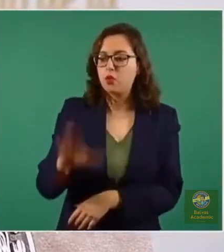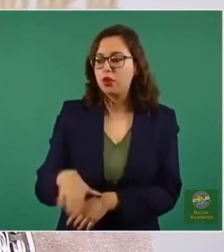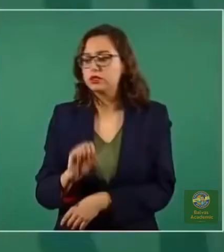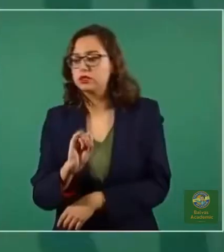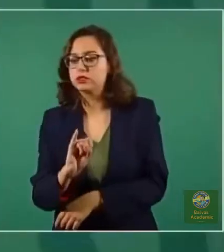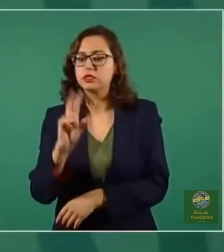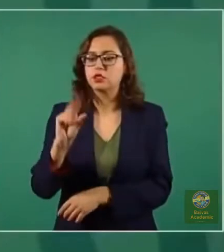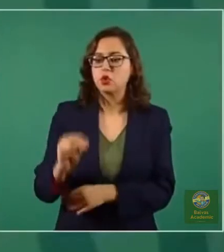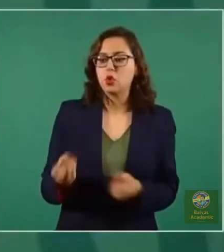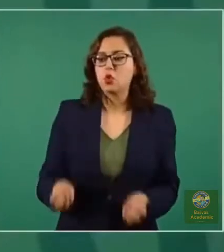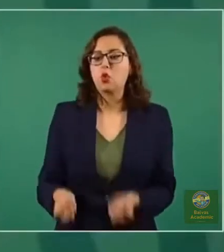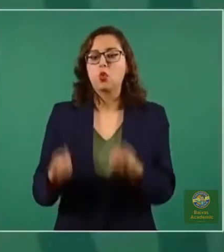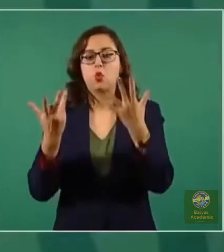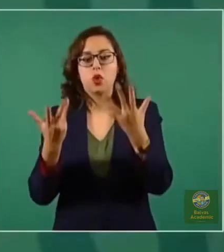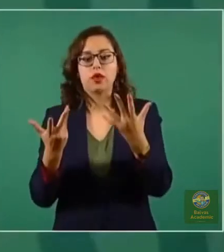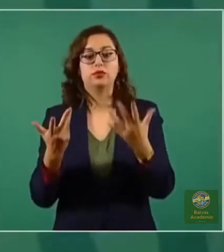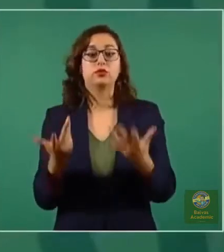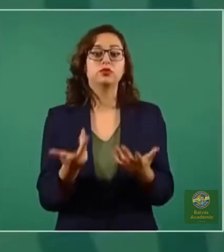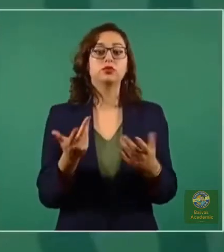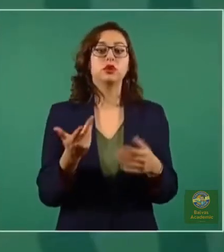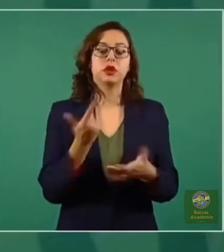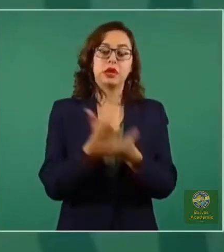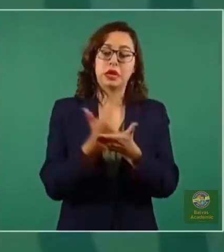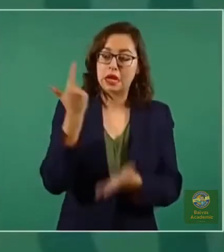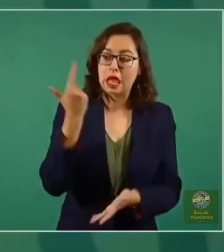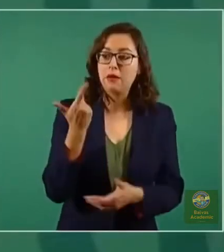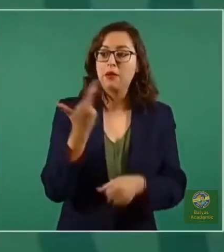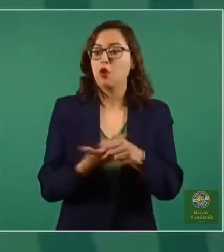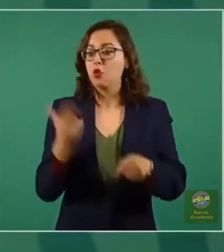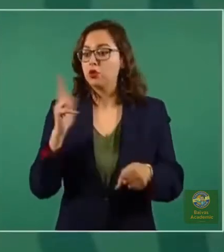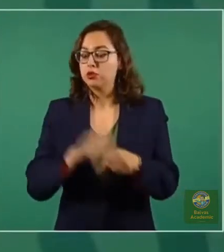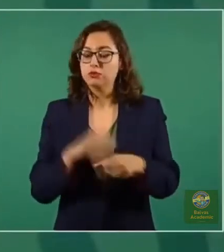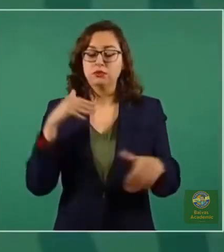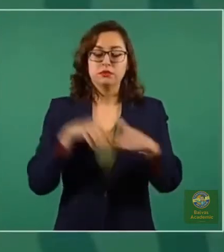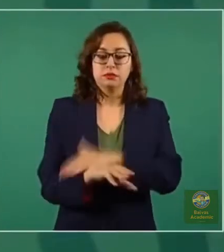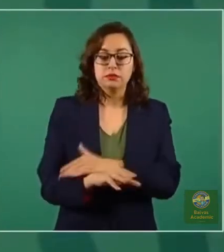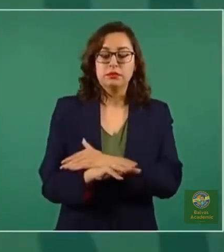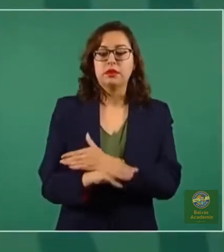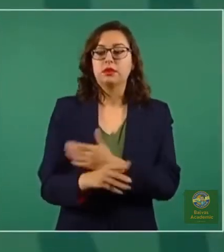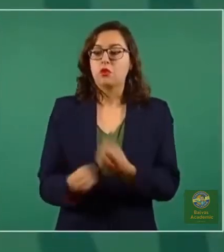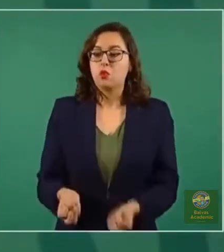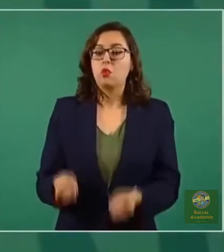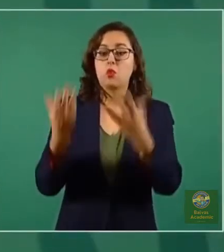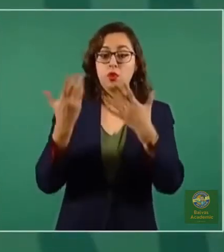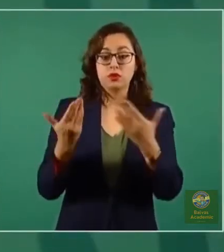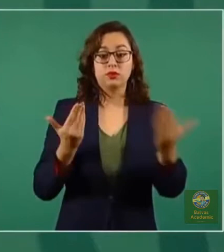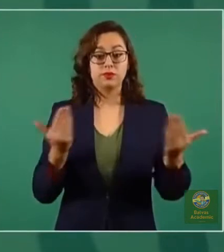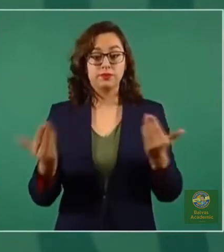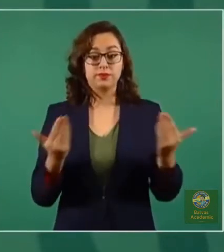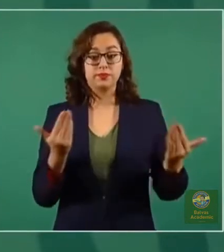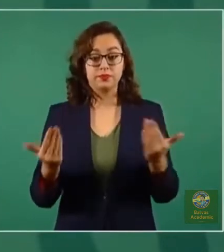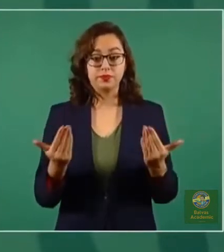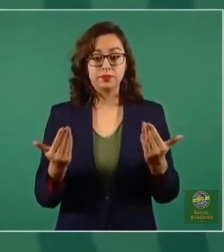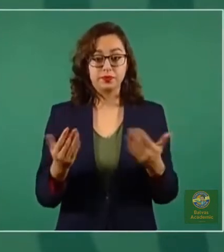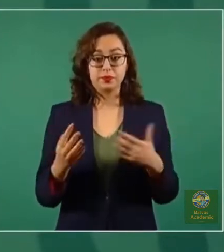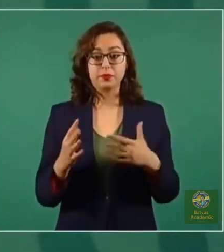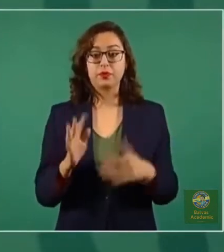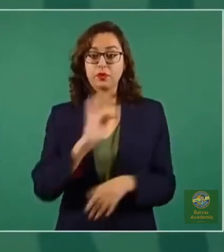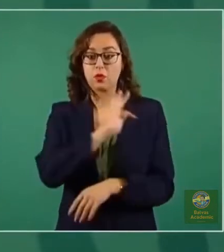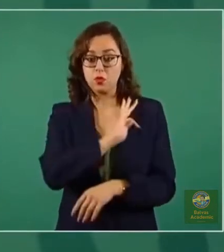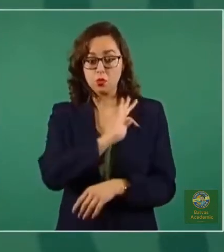el riesgo de muerte, el riesgo de hospitalización, el riesgo de enfermedad grave. Si esa evidencia fuera